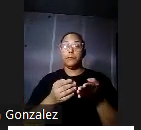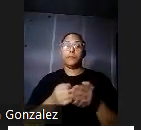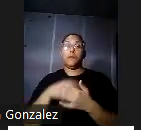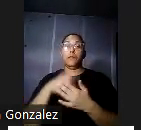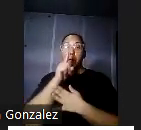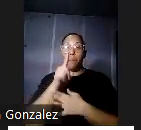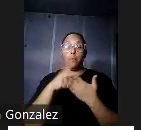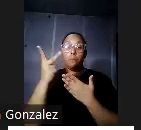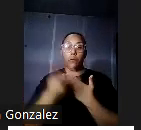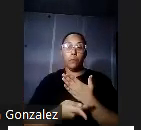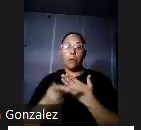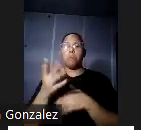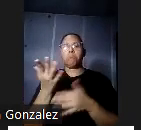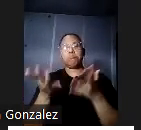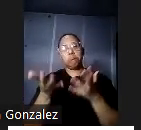programa similar